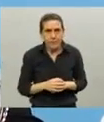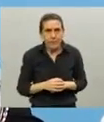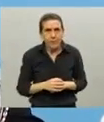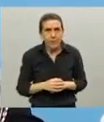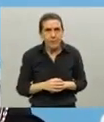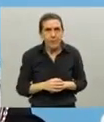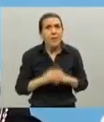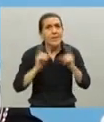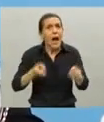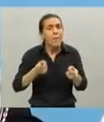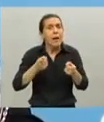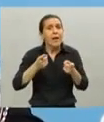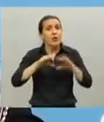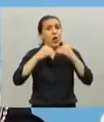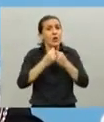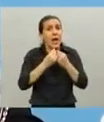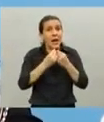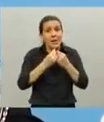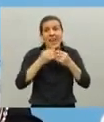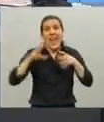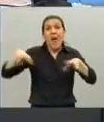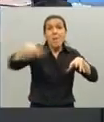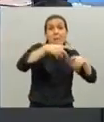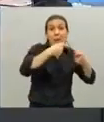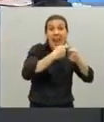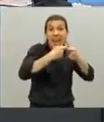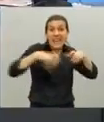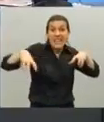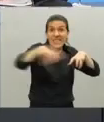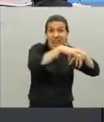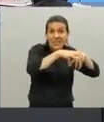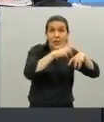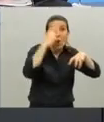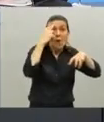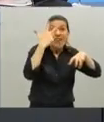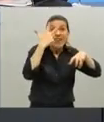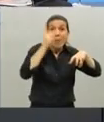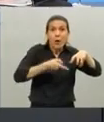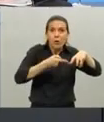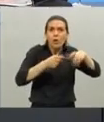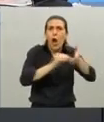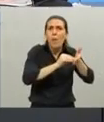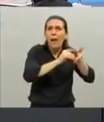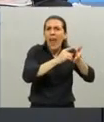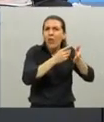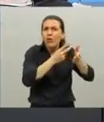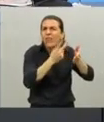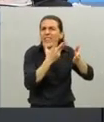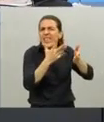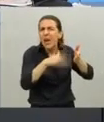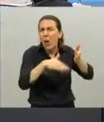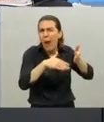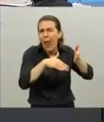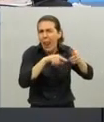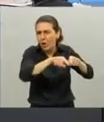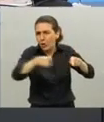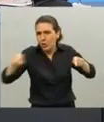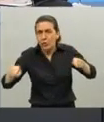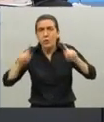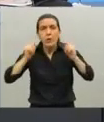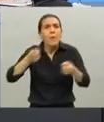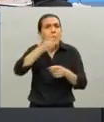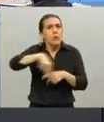El 93% de esas empresas tienen menos de 25 empleados. Y ustedes saben que quienes